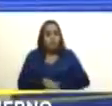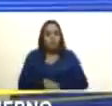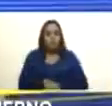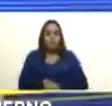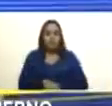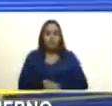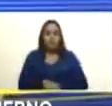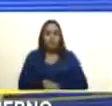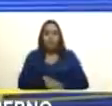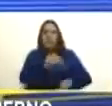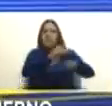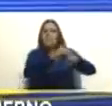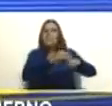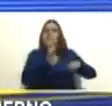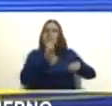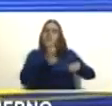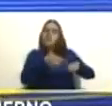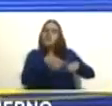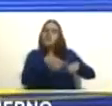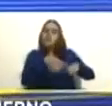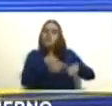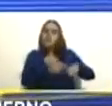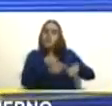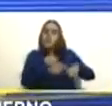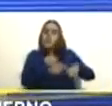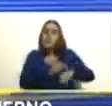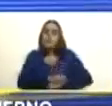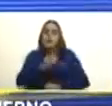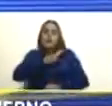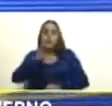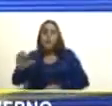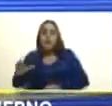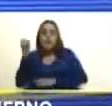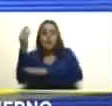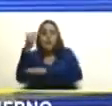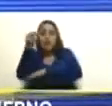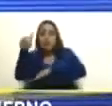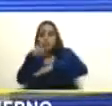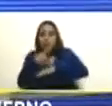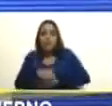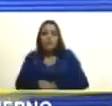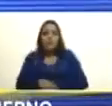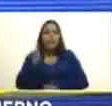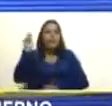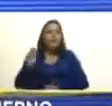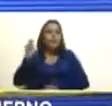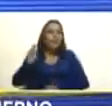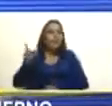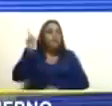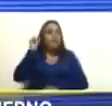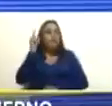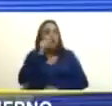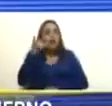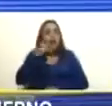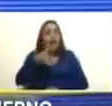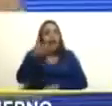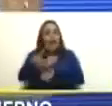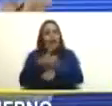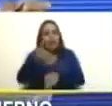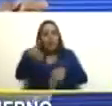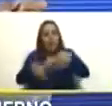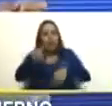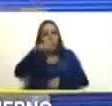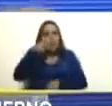lo convocó el soberano poder legislativo de la nación los diputados y diputadas que fueron electos por el pueblo